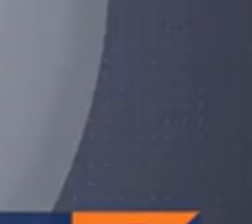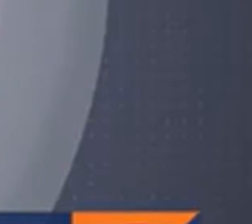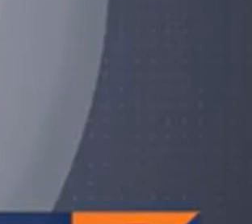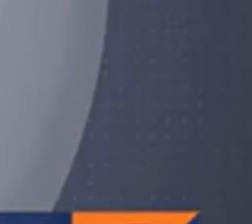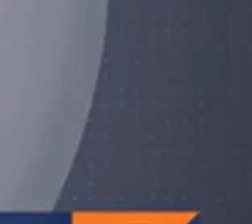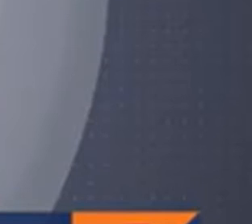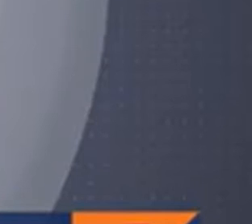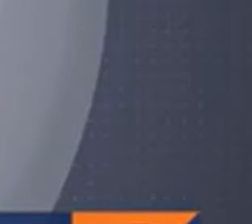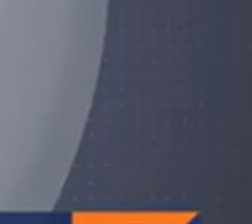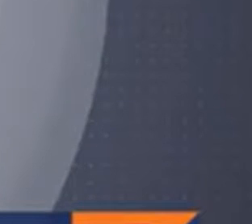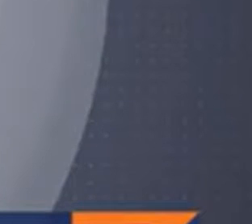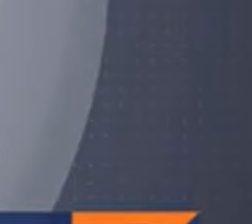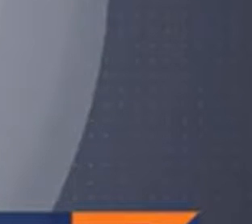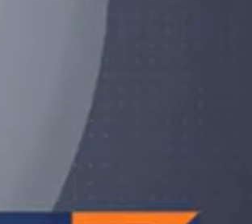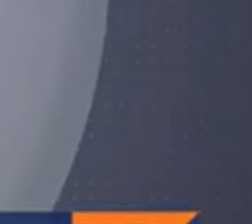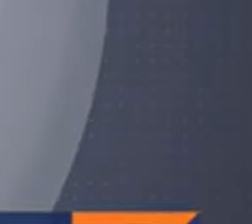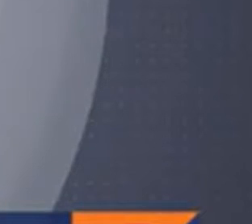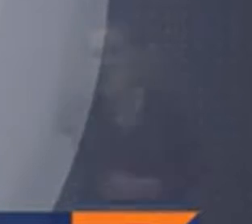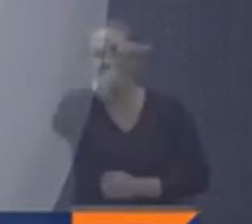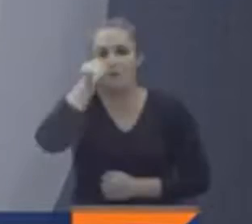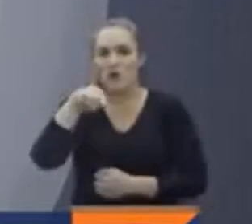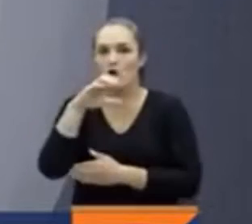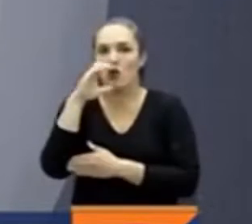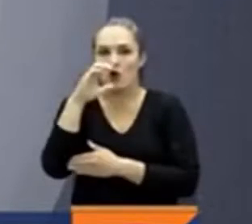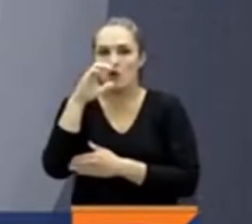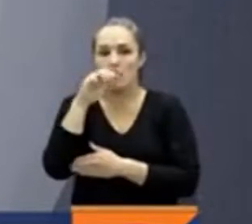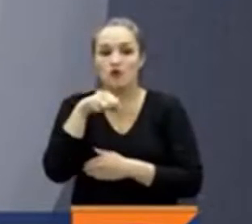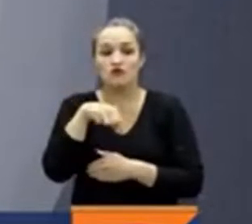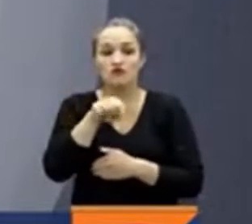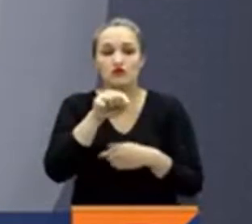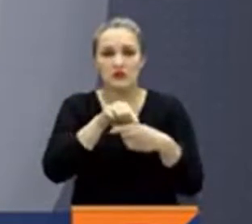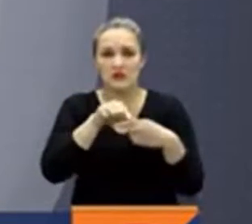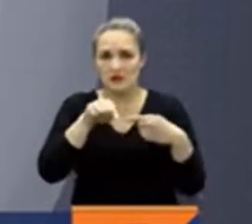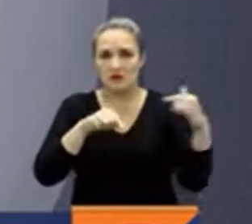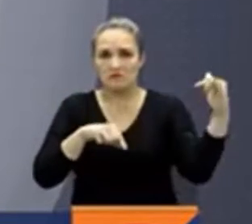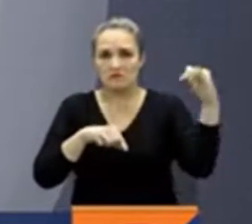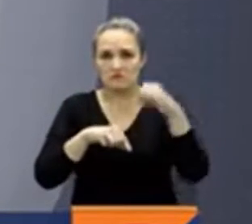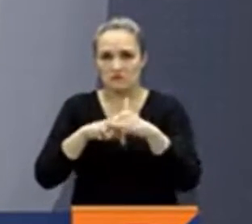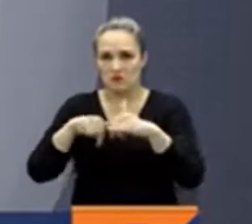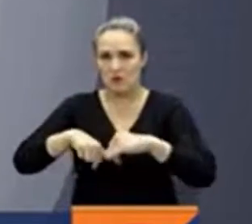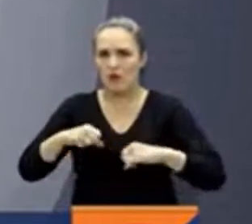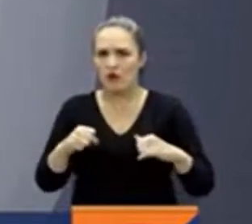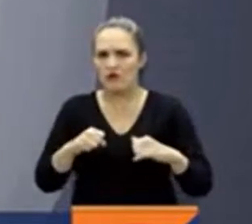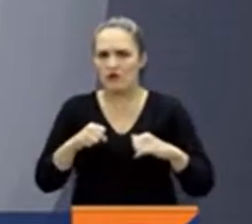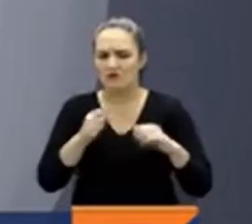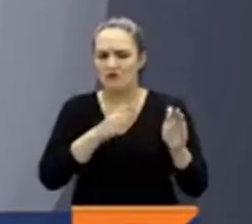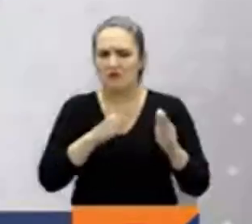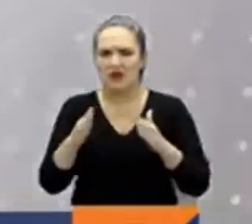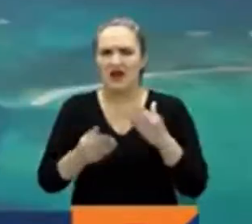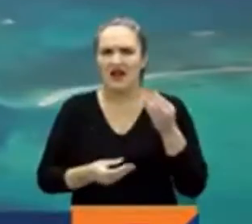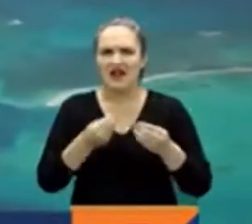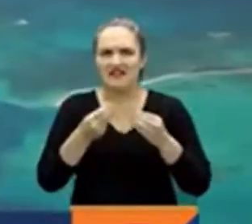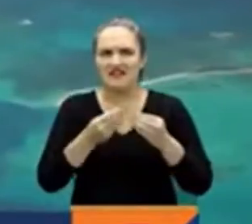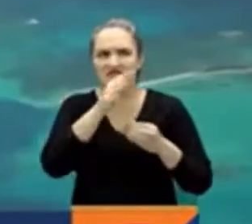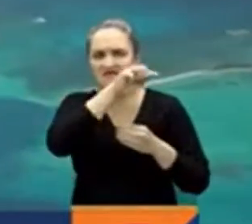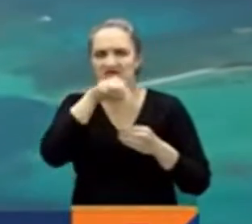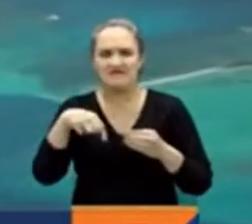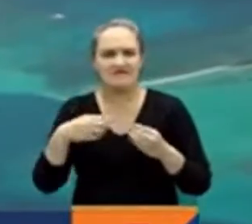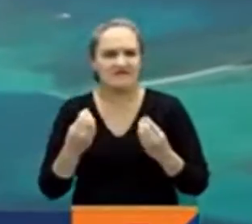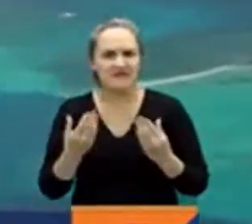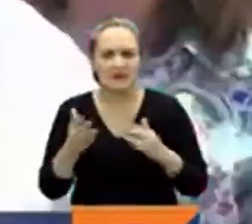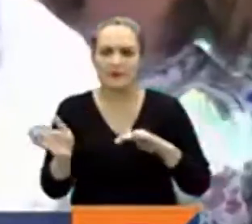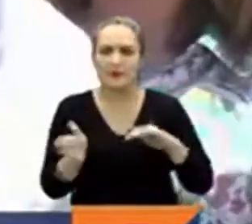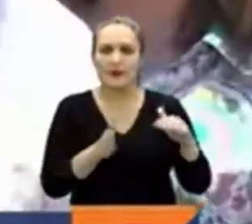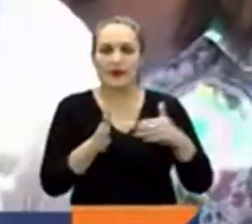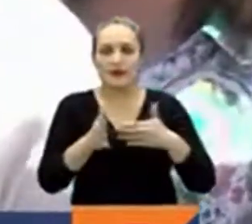regresaría a Colombia. Esta semana llegaría a Bogotá. Les contamos cuáles serían sus planes al volver. En San